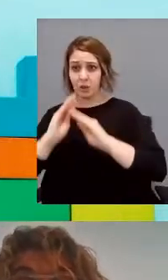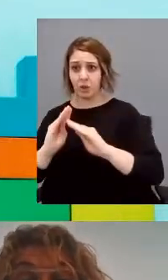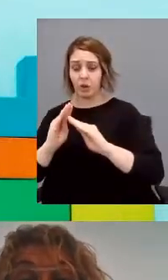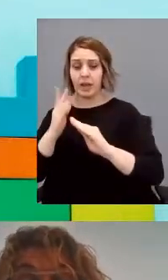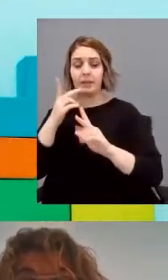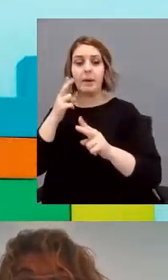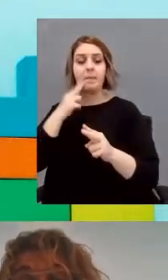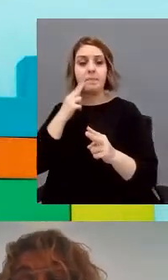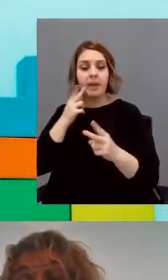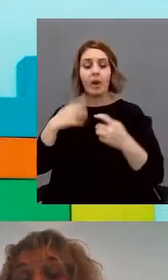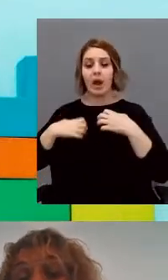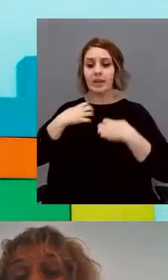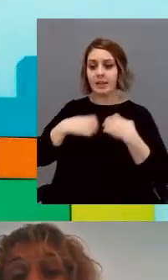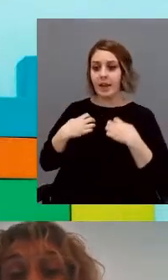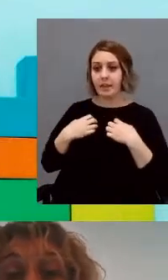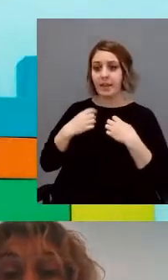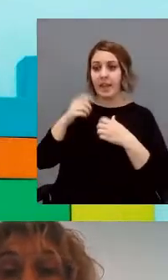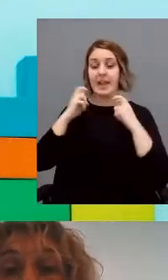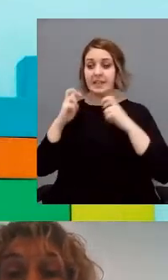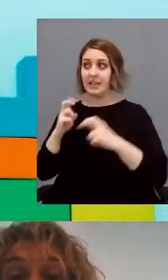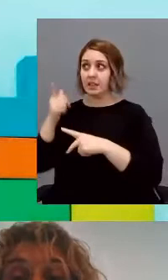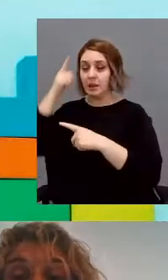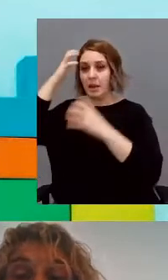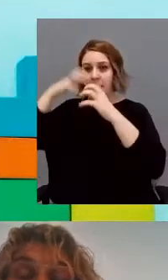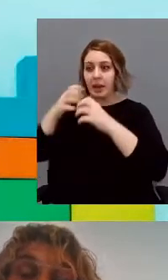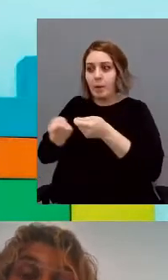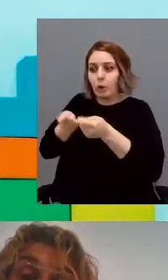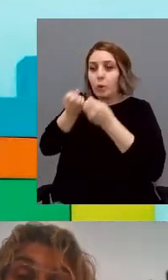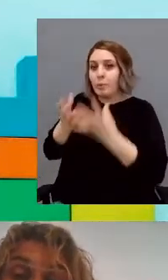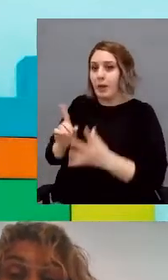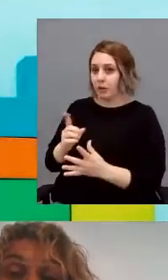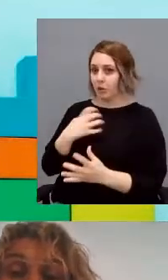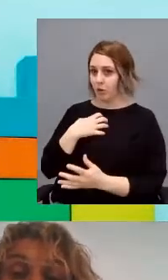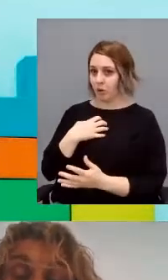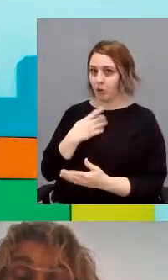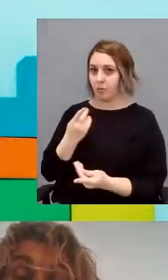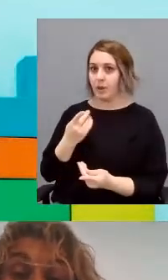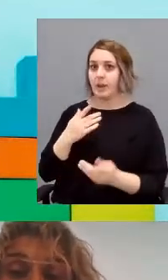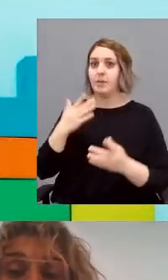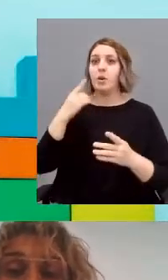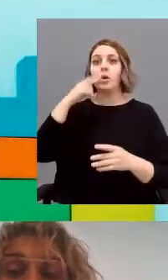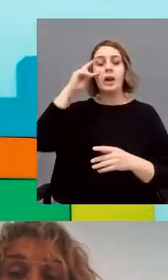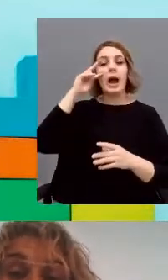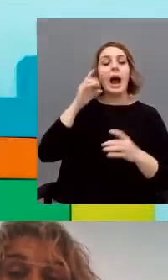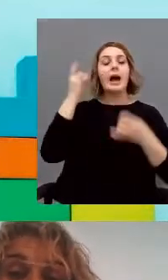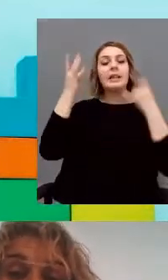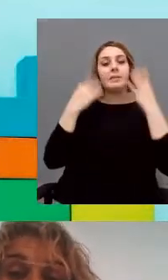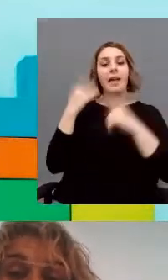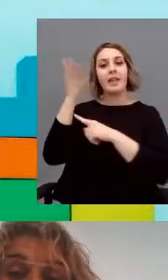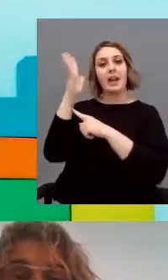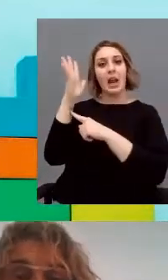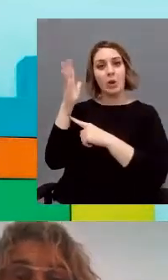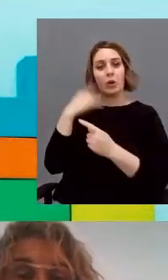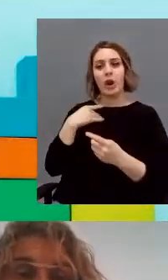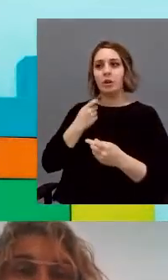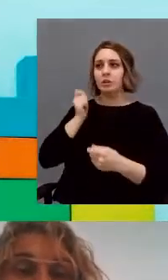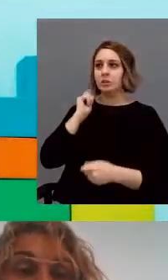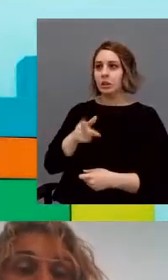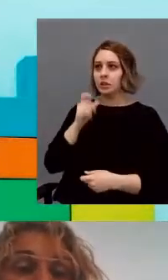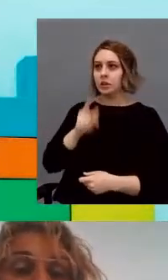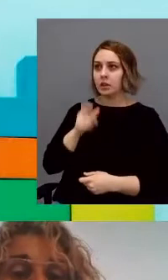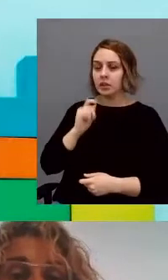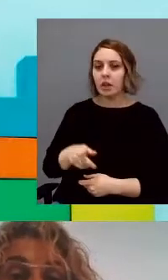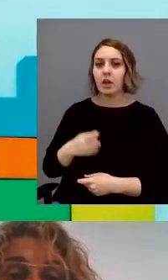modulan el miedo, la ansiedad o el estrés, ¿no? Una actividad elevada, por ejemplo, la amígdala, esa actividad neuronal constante,